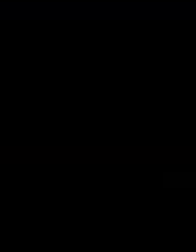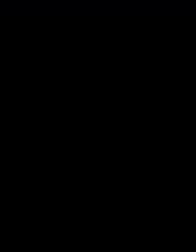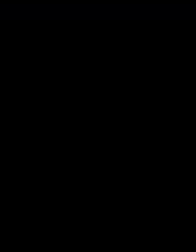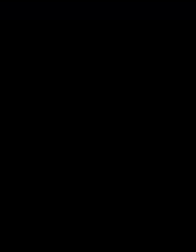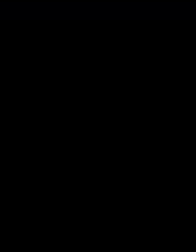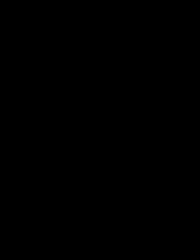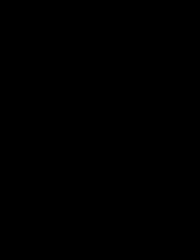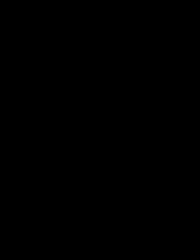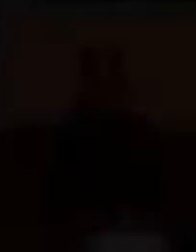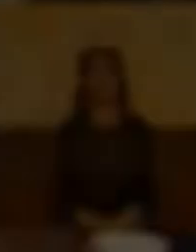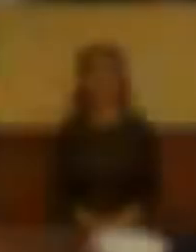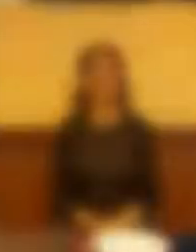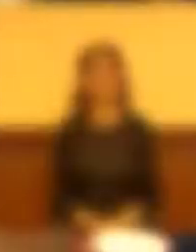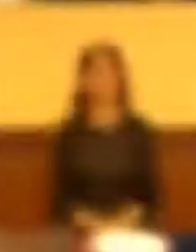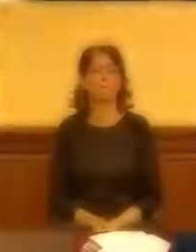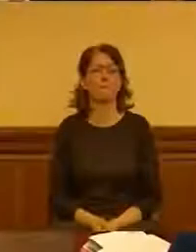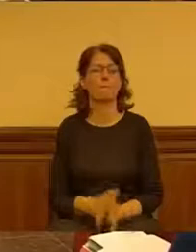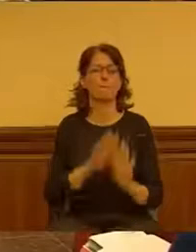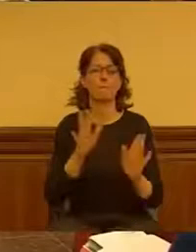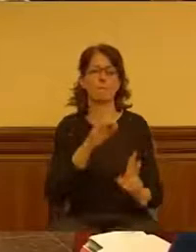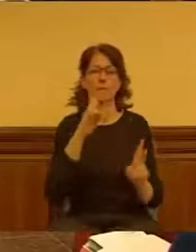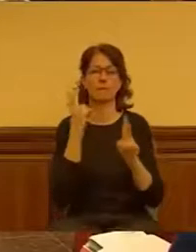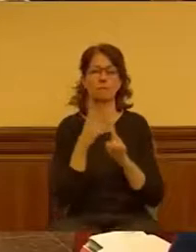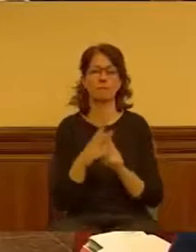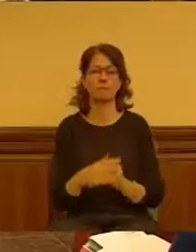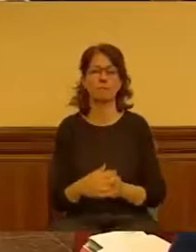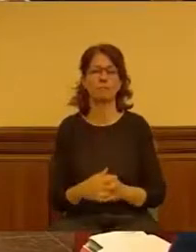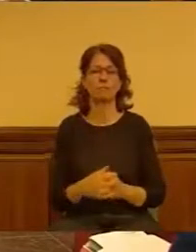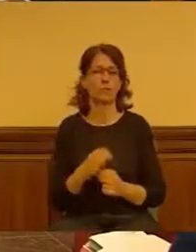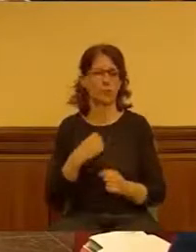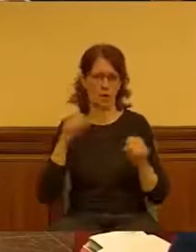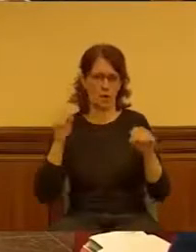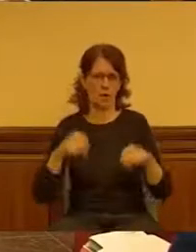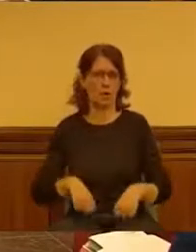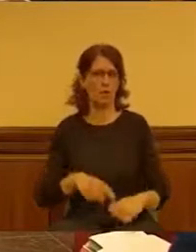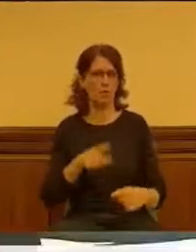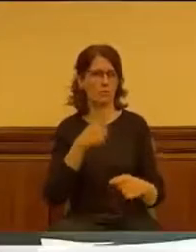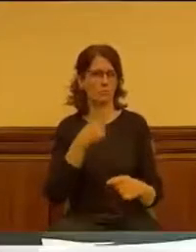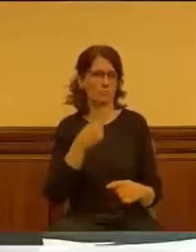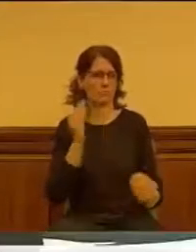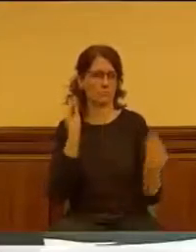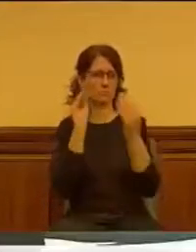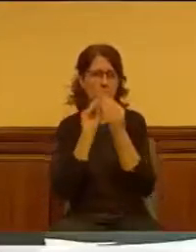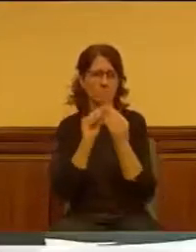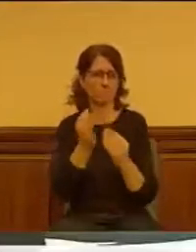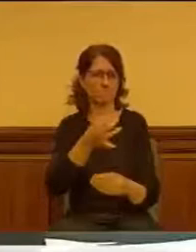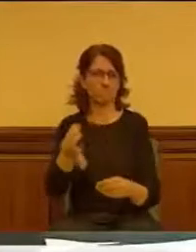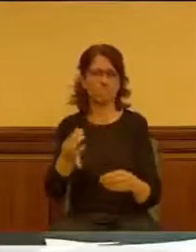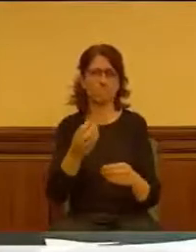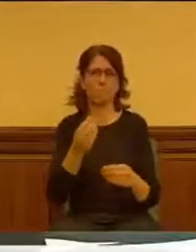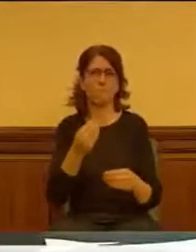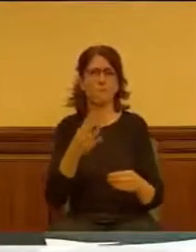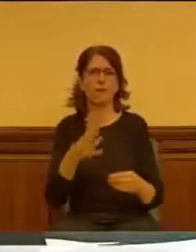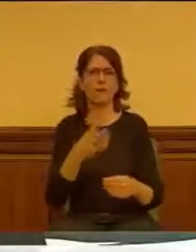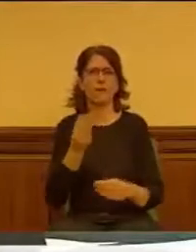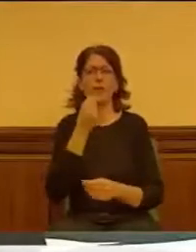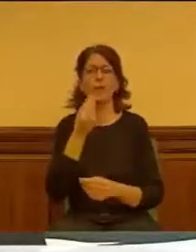Muchas gracias. Pues, por supuesto que estoy de acuerdo con usted en que es más conveniente que la comida sea